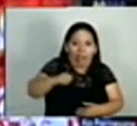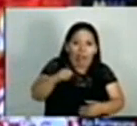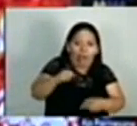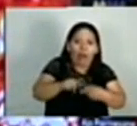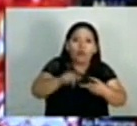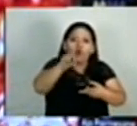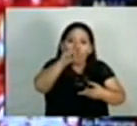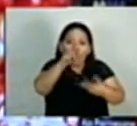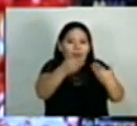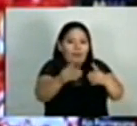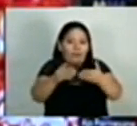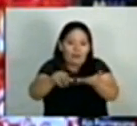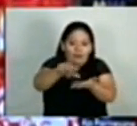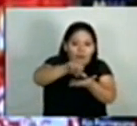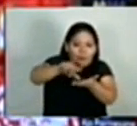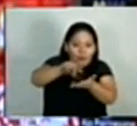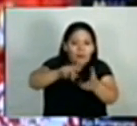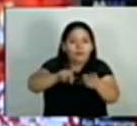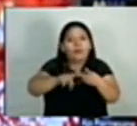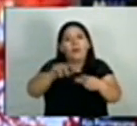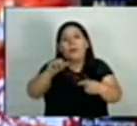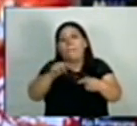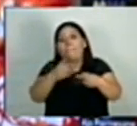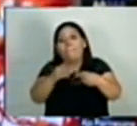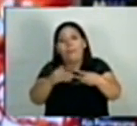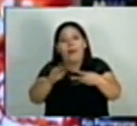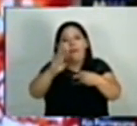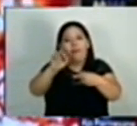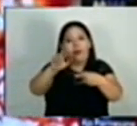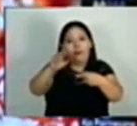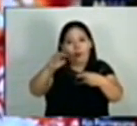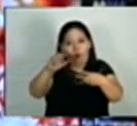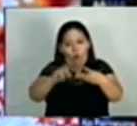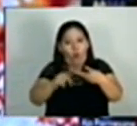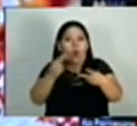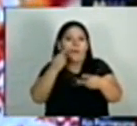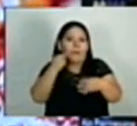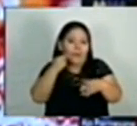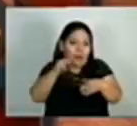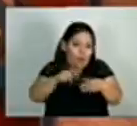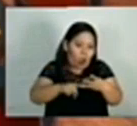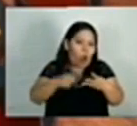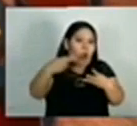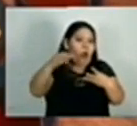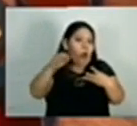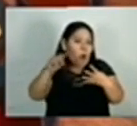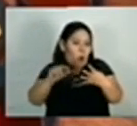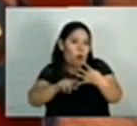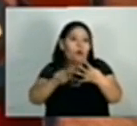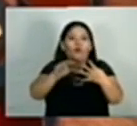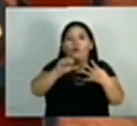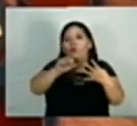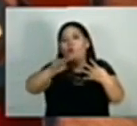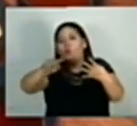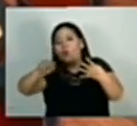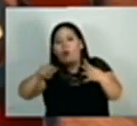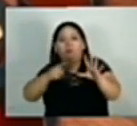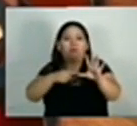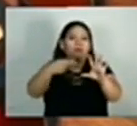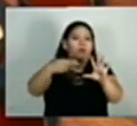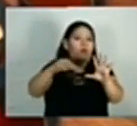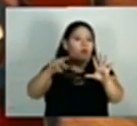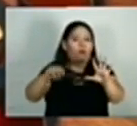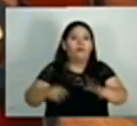diferentes tipos de salsa. Ajo parmesano, barbacoa miel, búfalo, búfalo hot, sweet and spicy and hot and